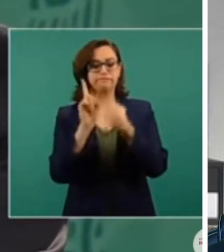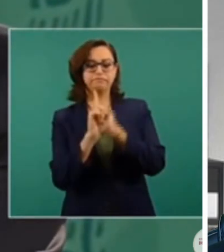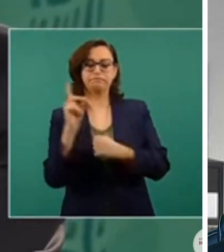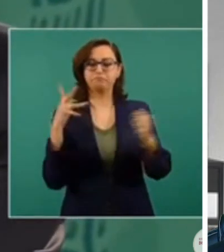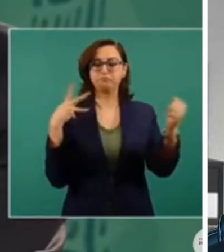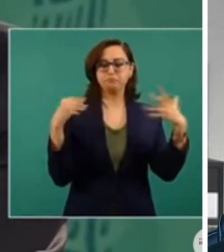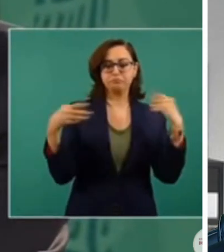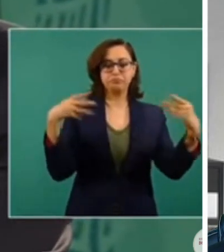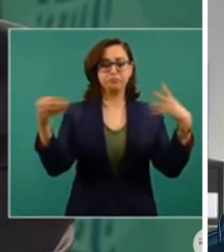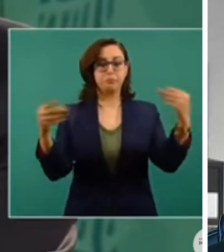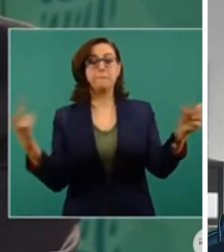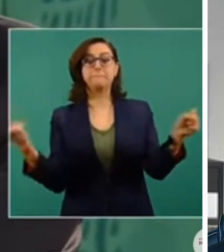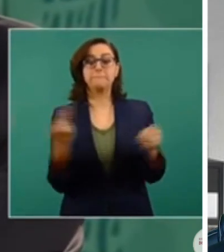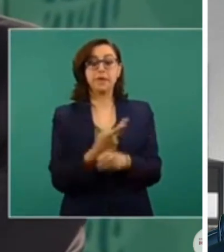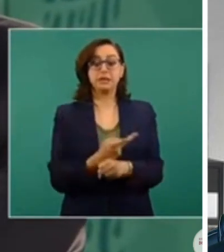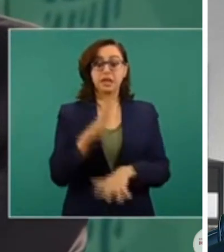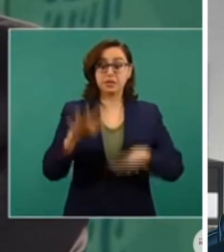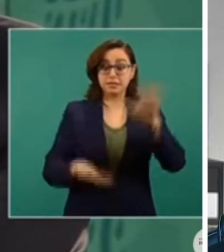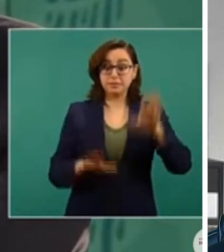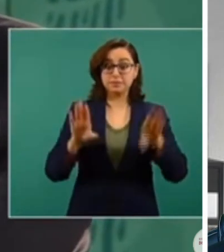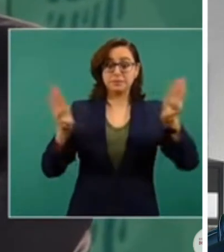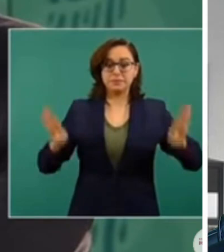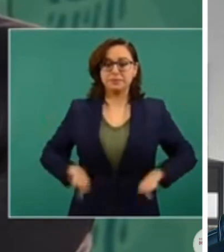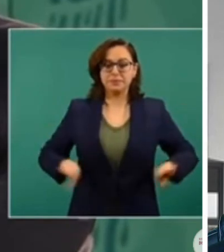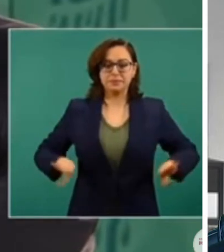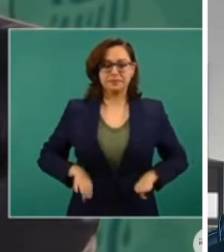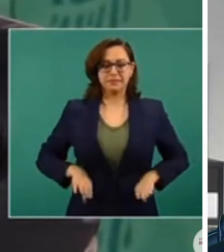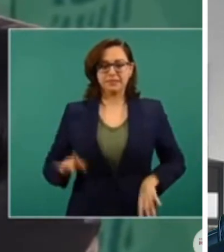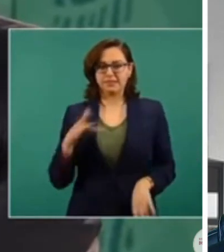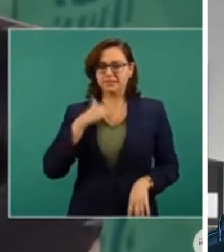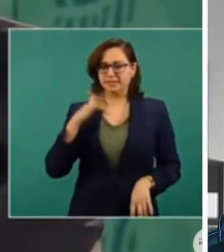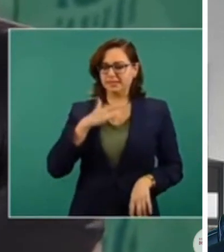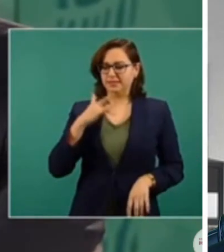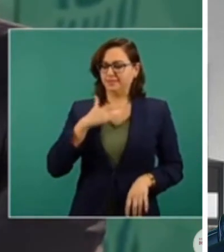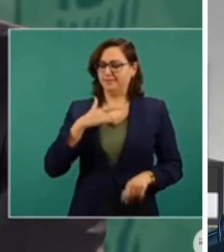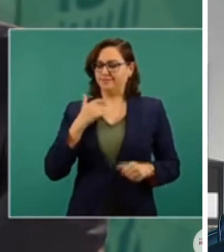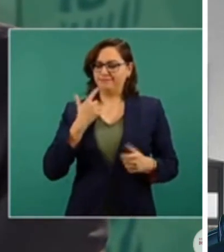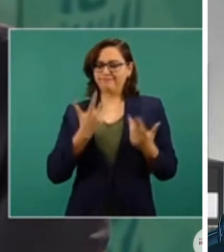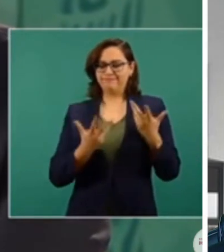brotar el afán autoritario